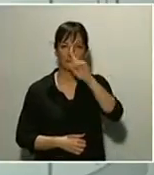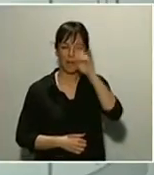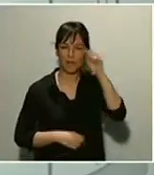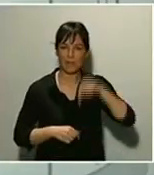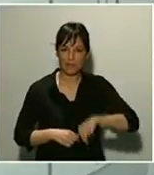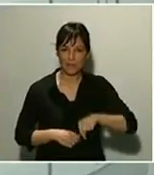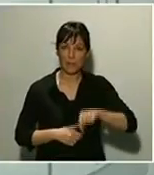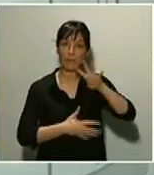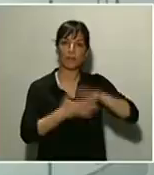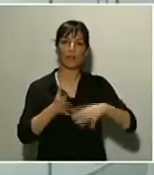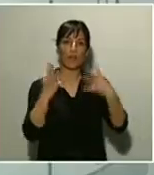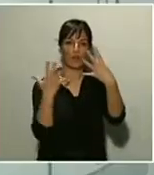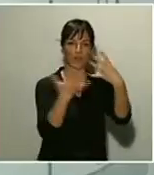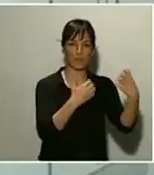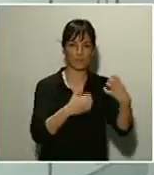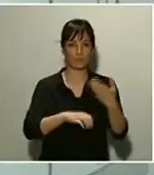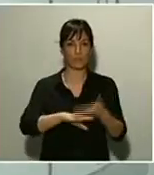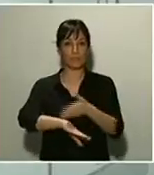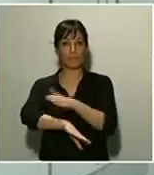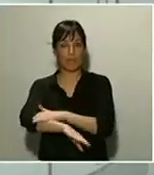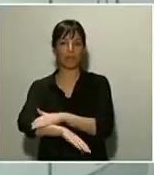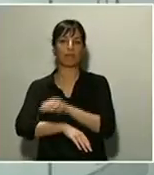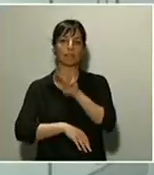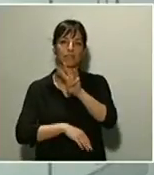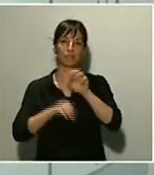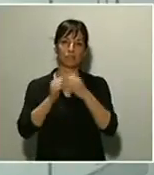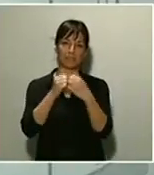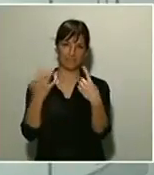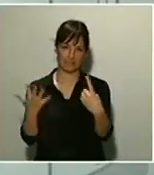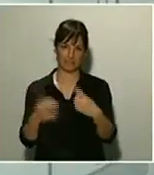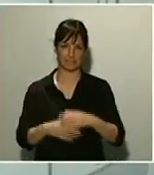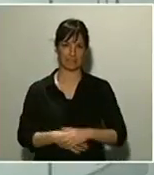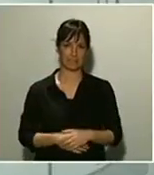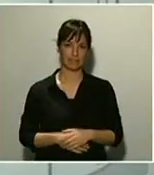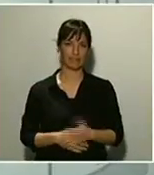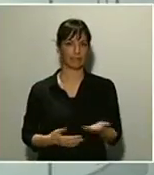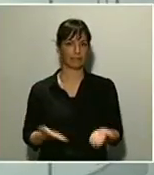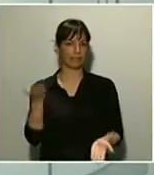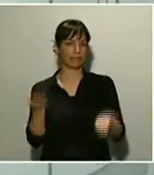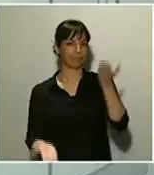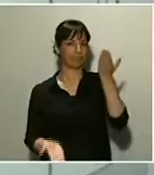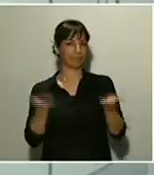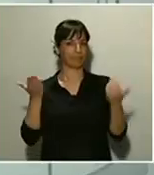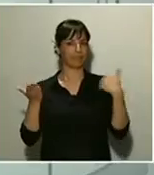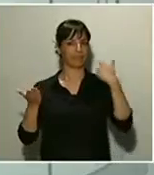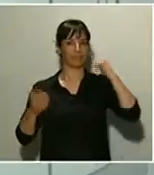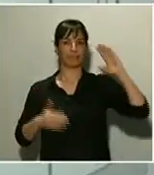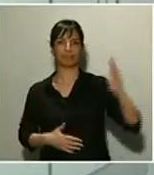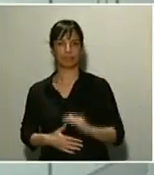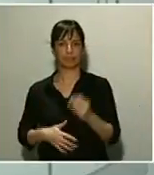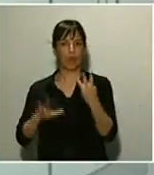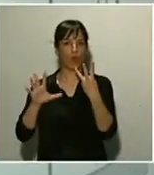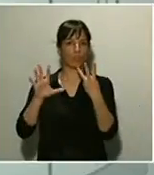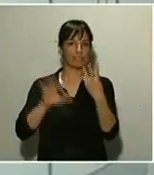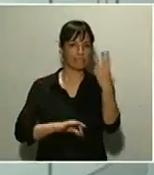en Barcelona y 326 en Palma. Lo que implica reducciones de entre el 83%